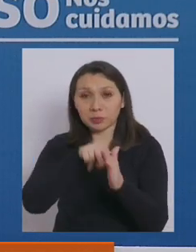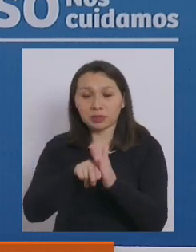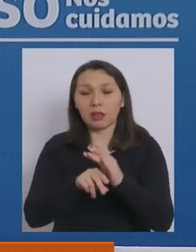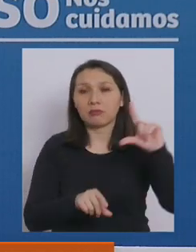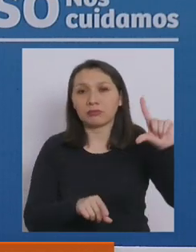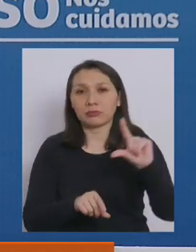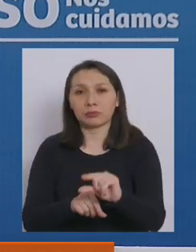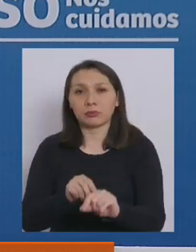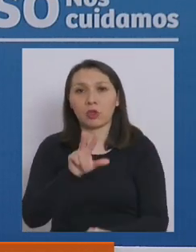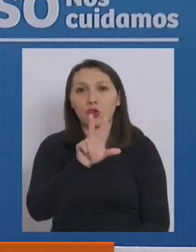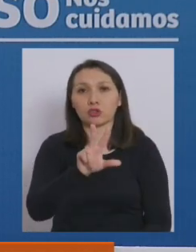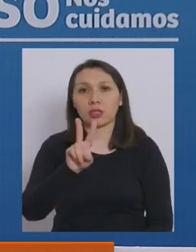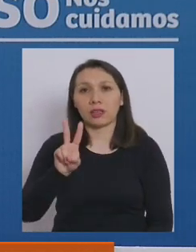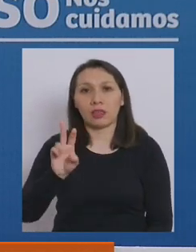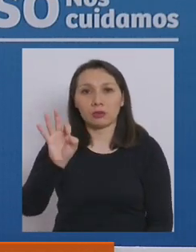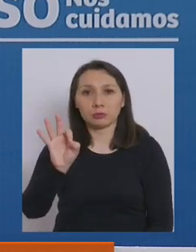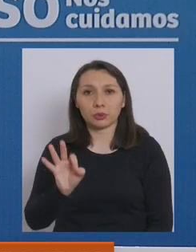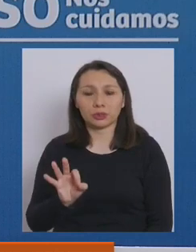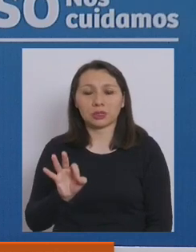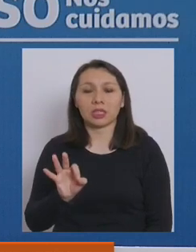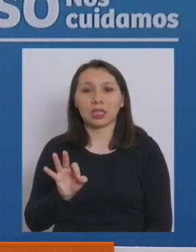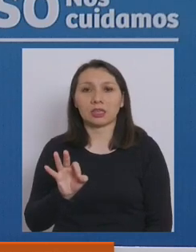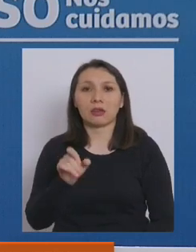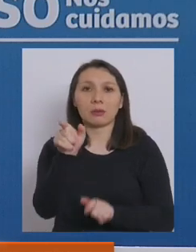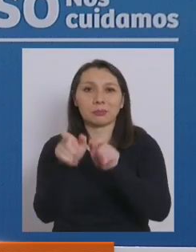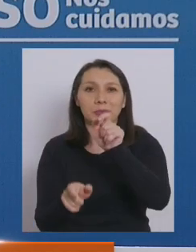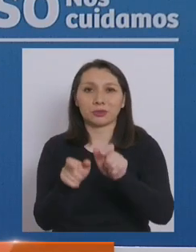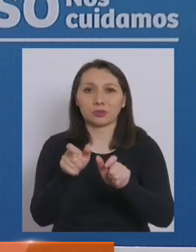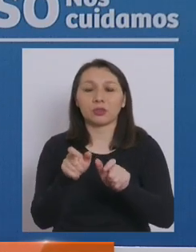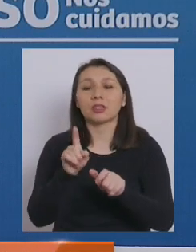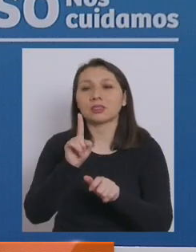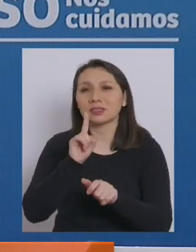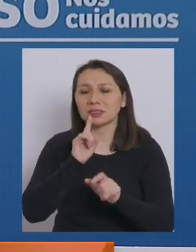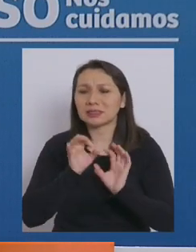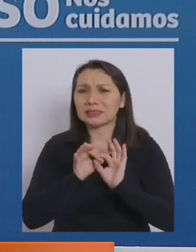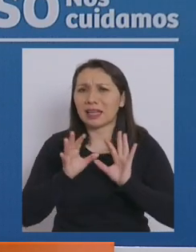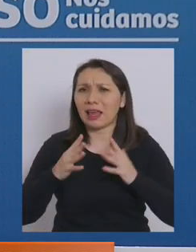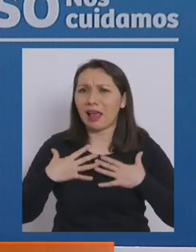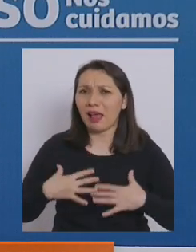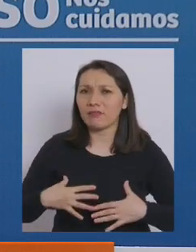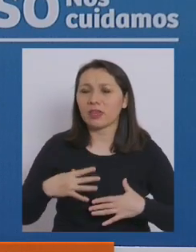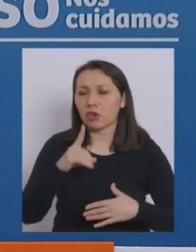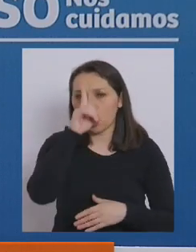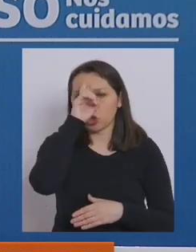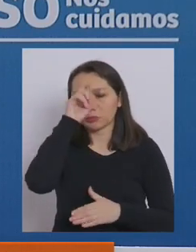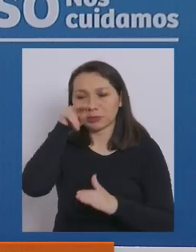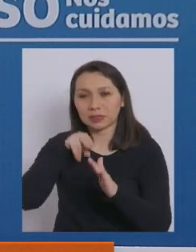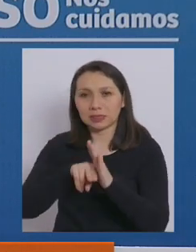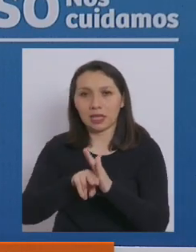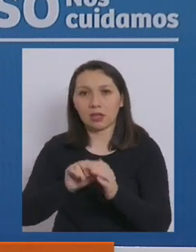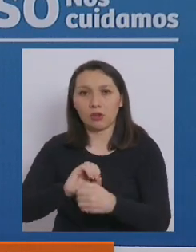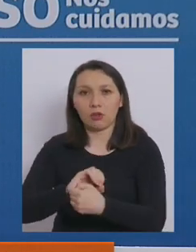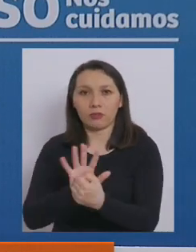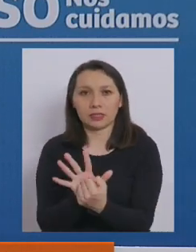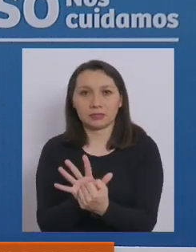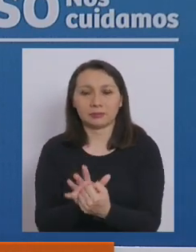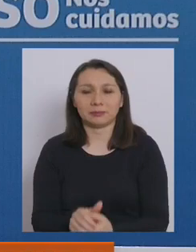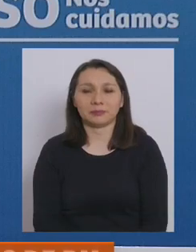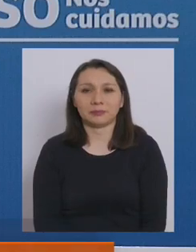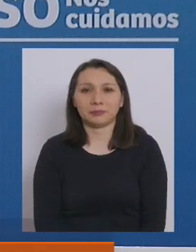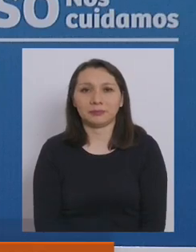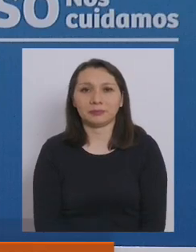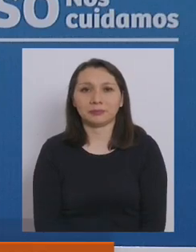disminución del 82% de los pacientes críticos hospitalizados por COVID-19.